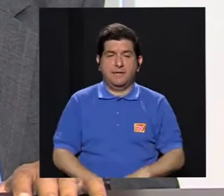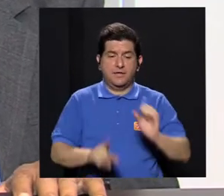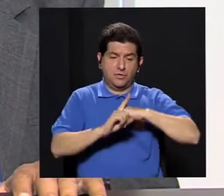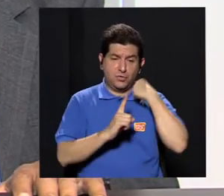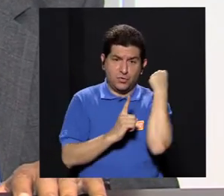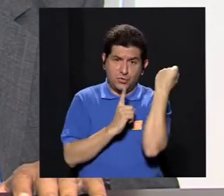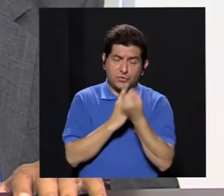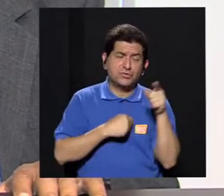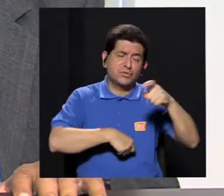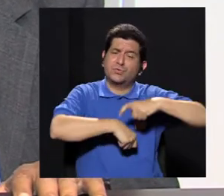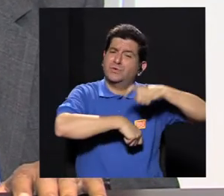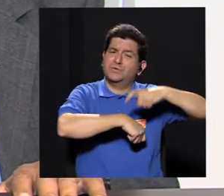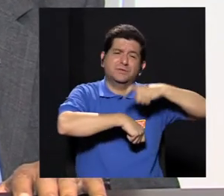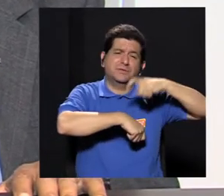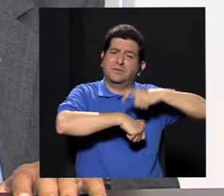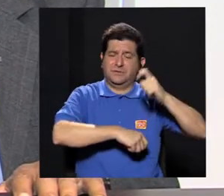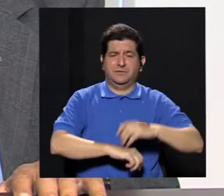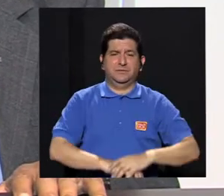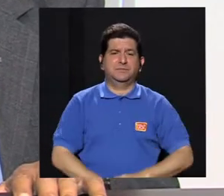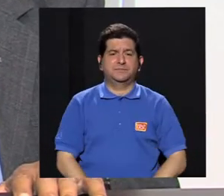circunstancias de aquella época,